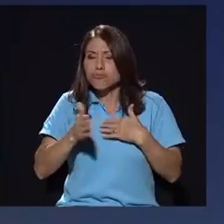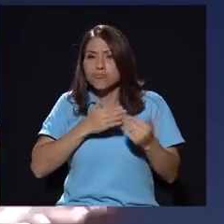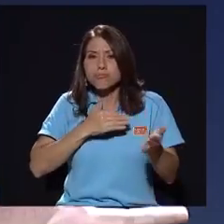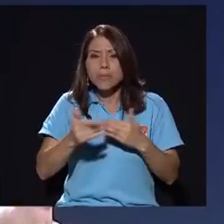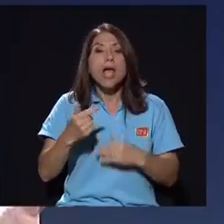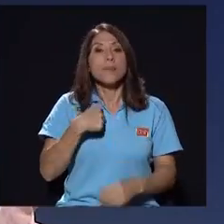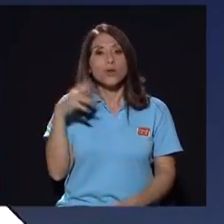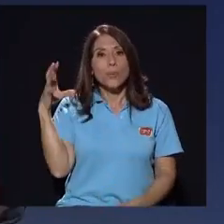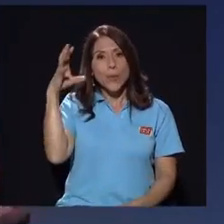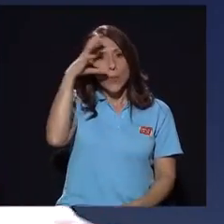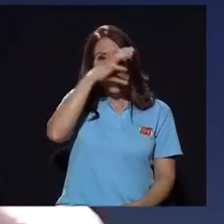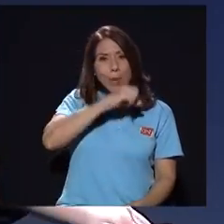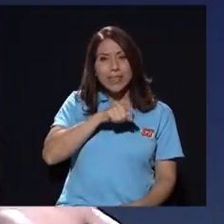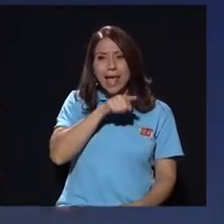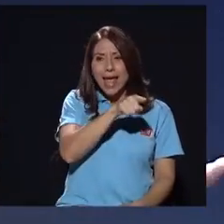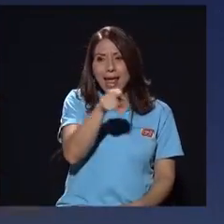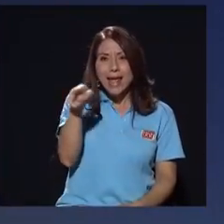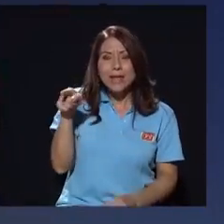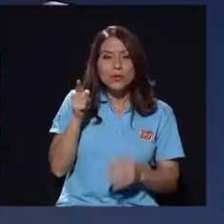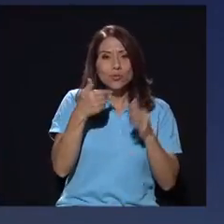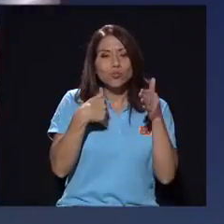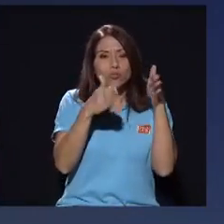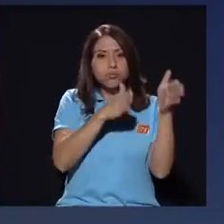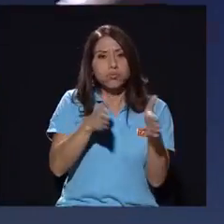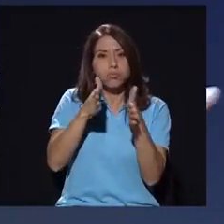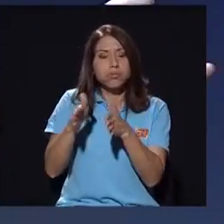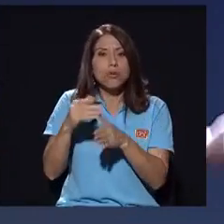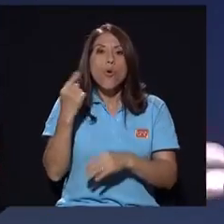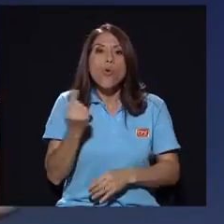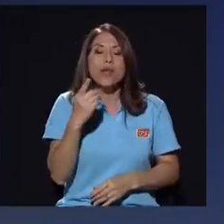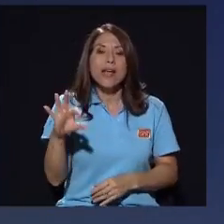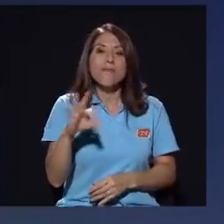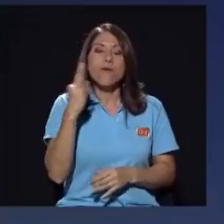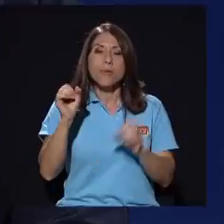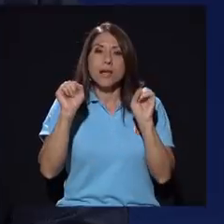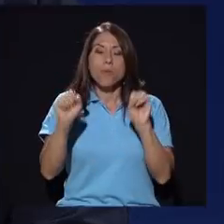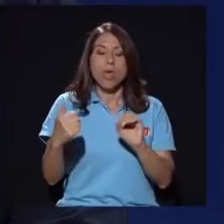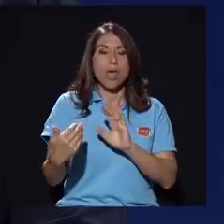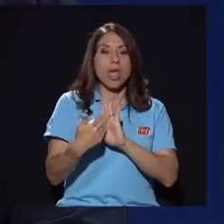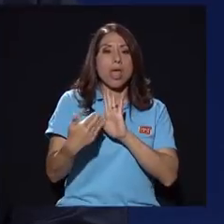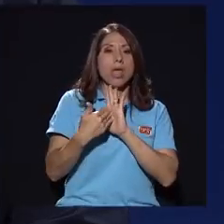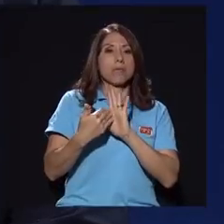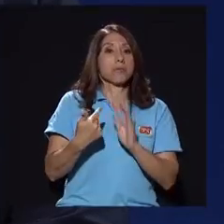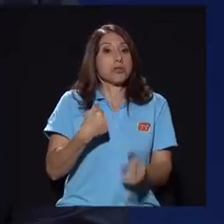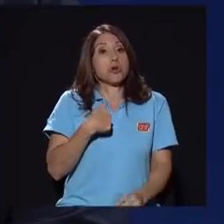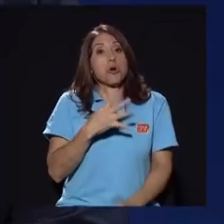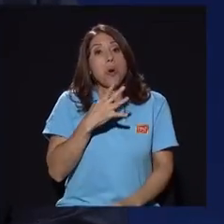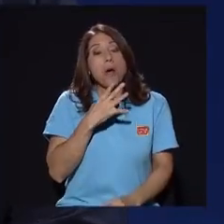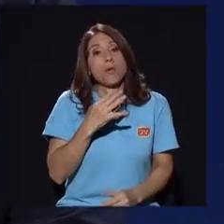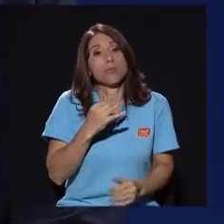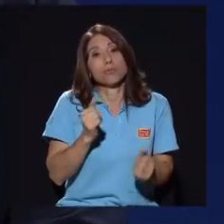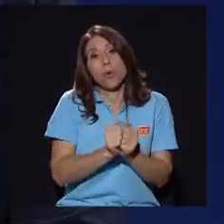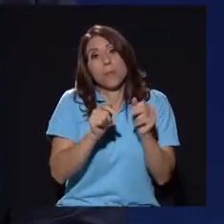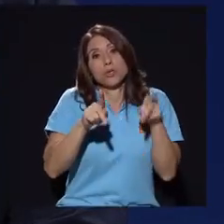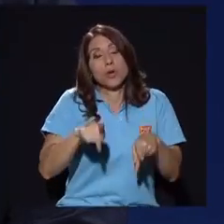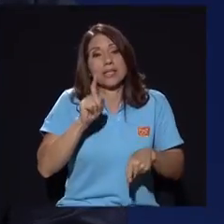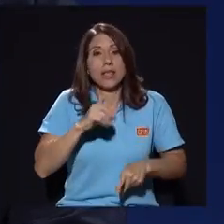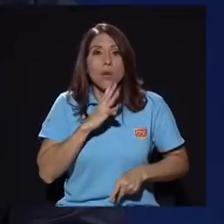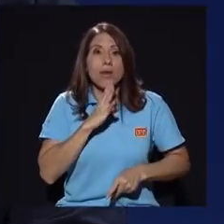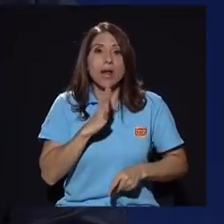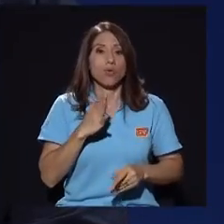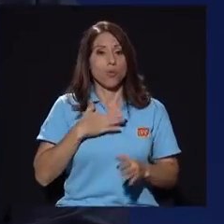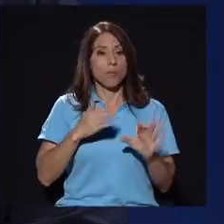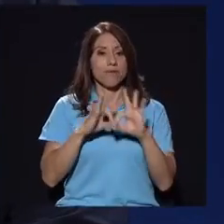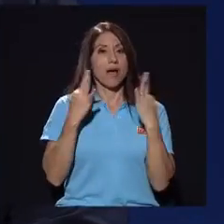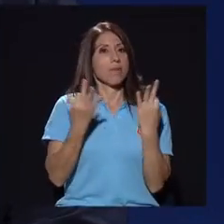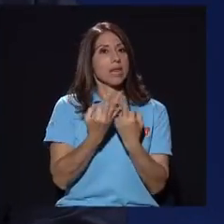que ese es el plan que es la única forma en la que pueden tratar de hacerme algún daño y lo hablo con quien tengo que hablarlo que es con mi familia que por supuesto me dio